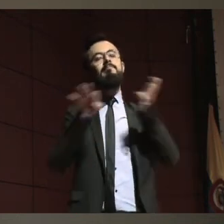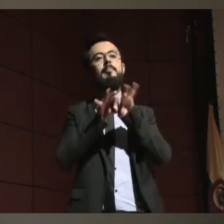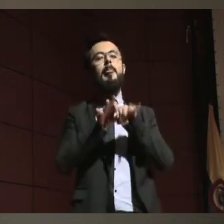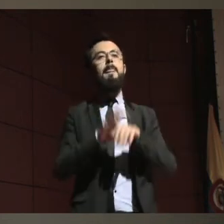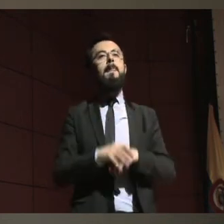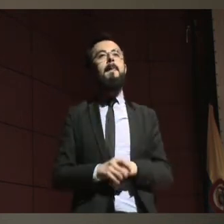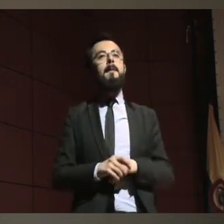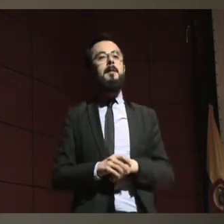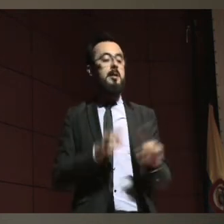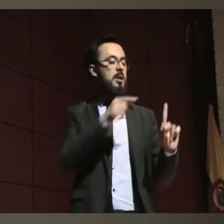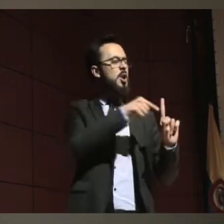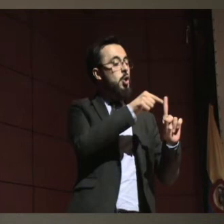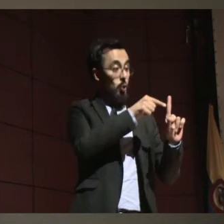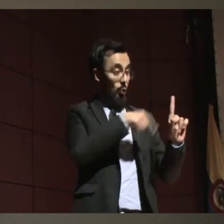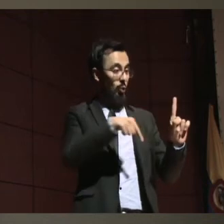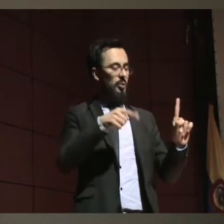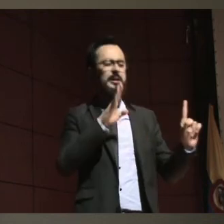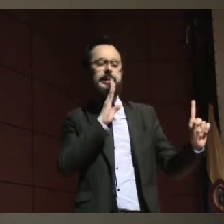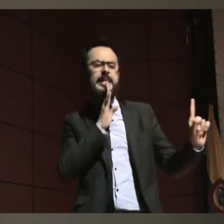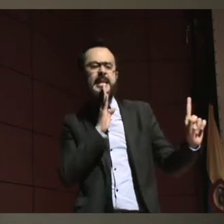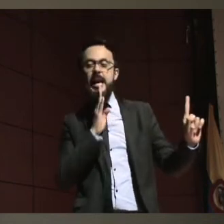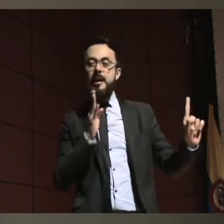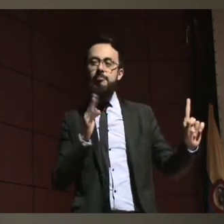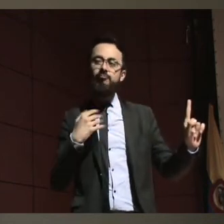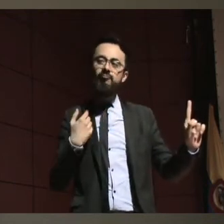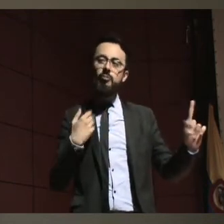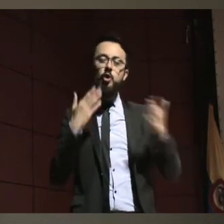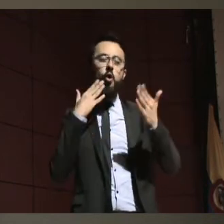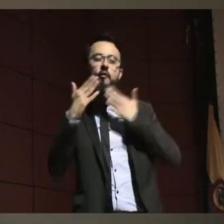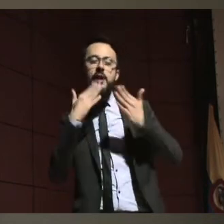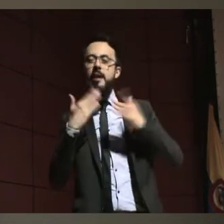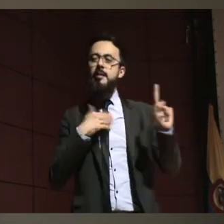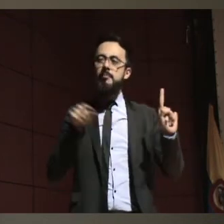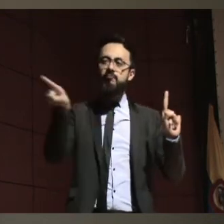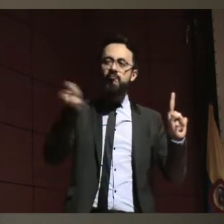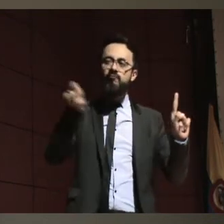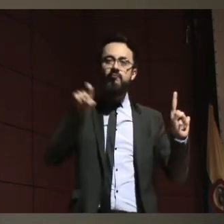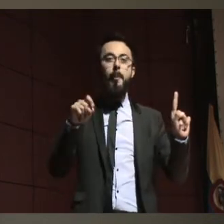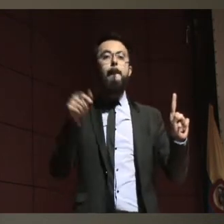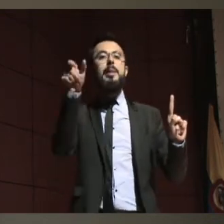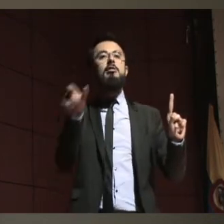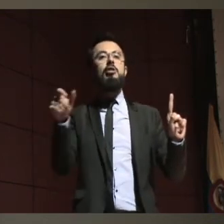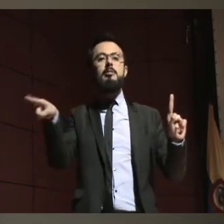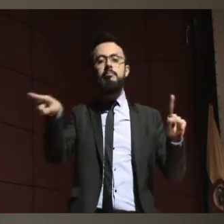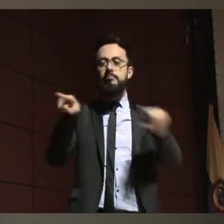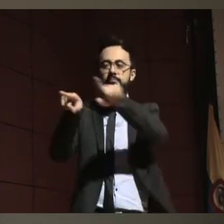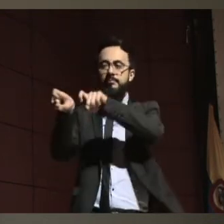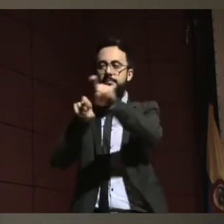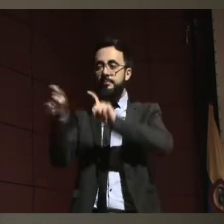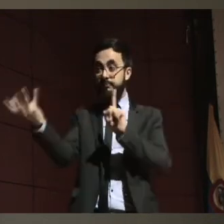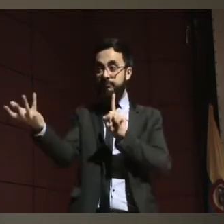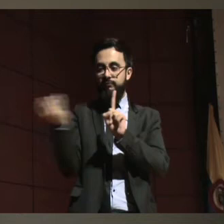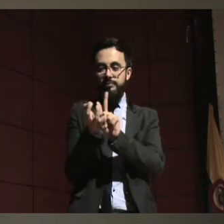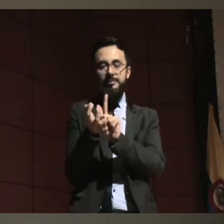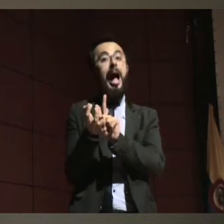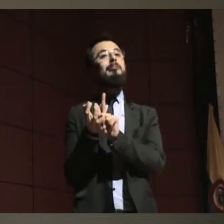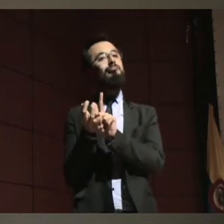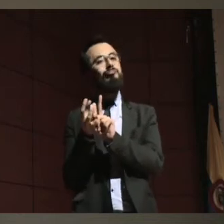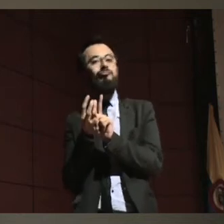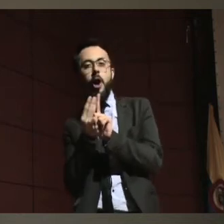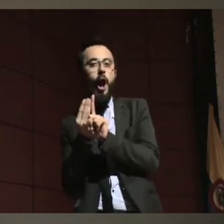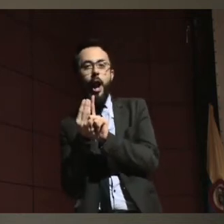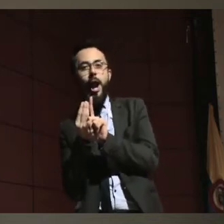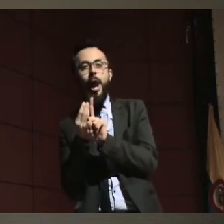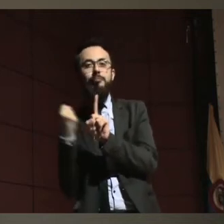se tomaran decisiones. Pero también deja a un lado aquellas con las que no quisiera que